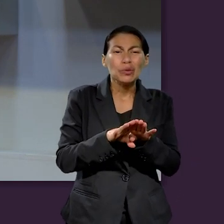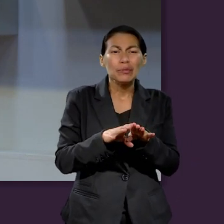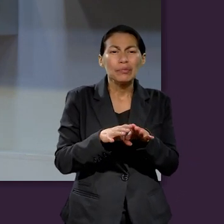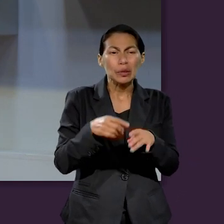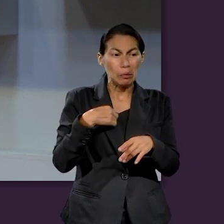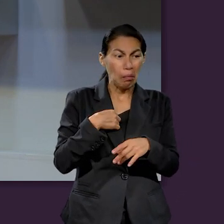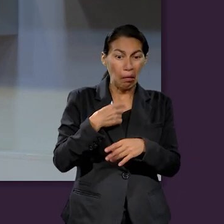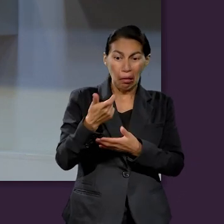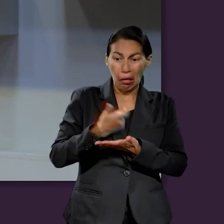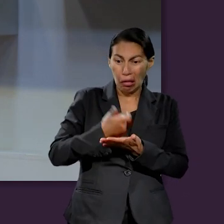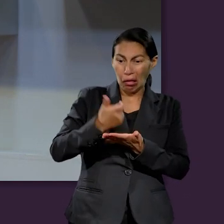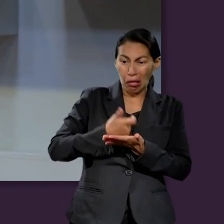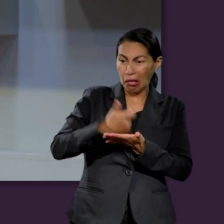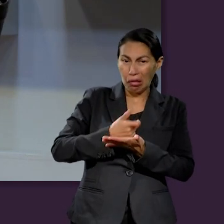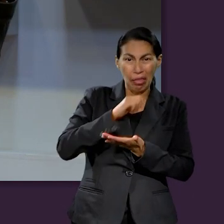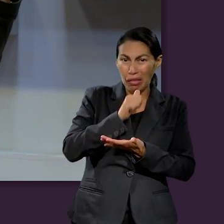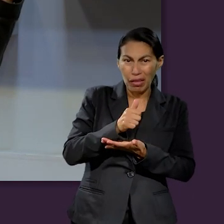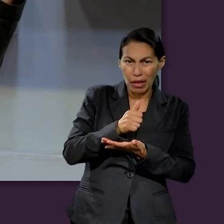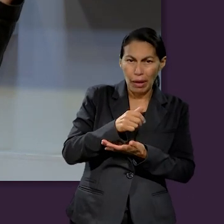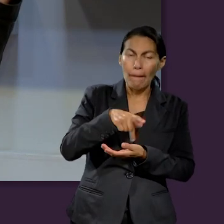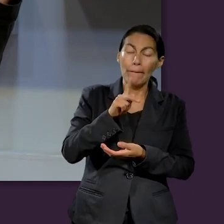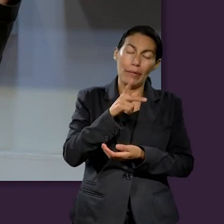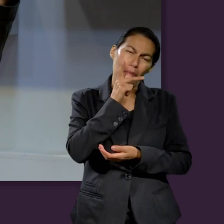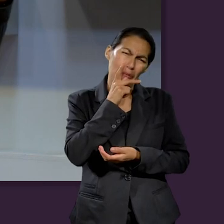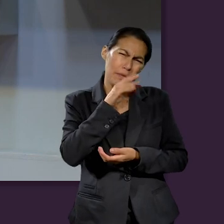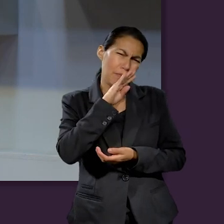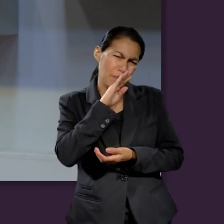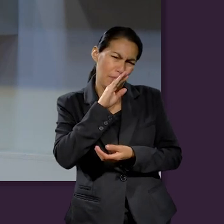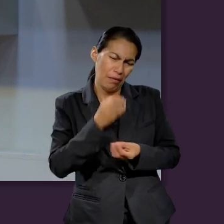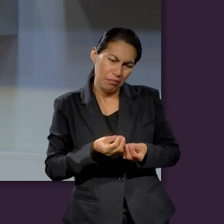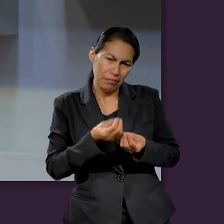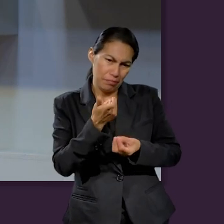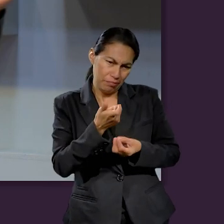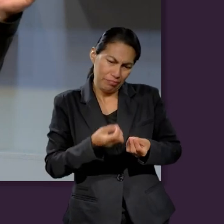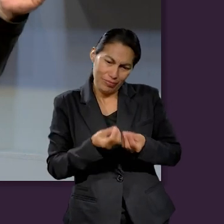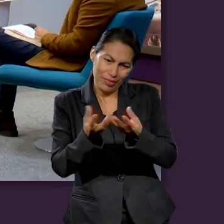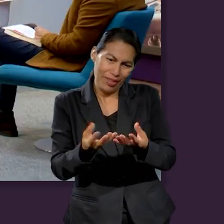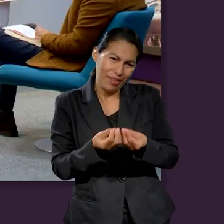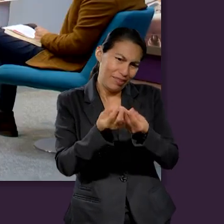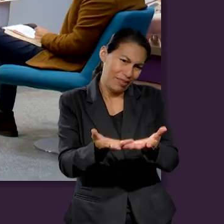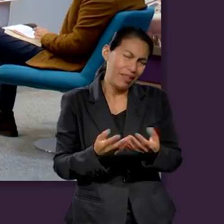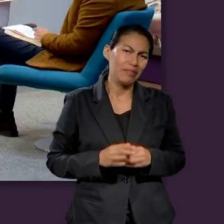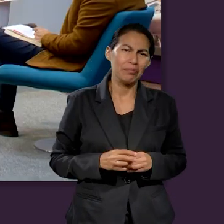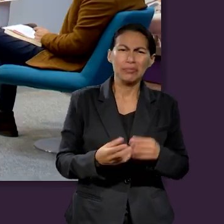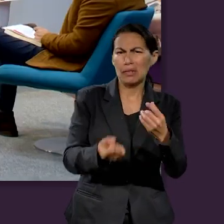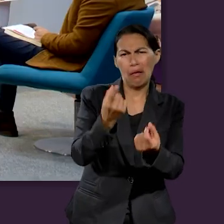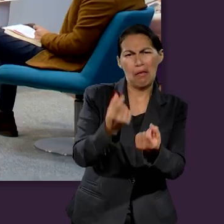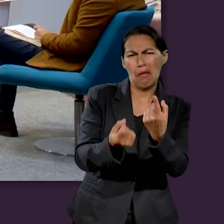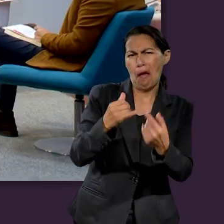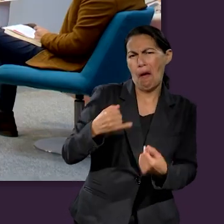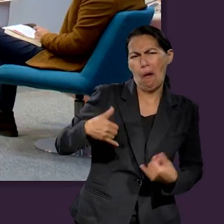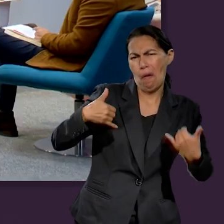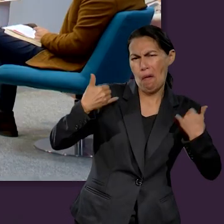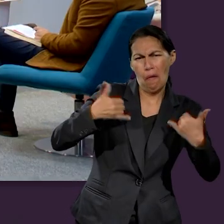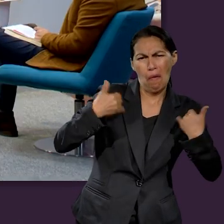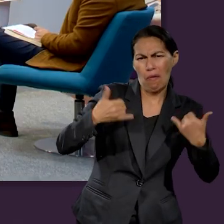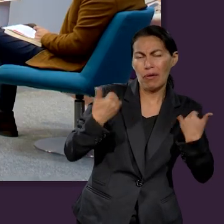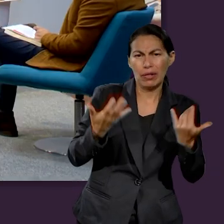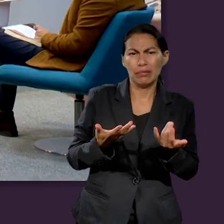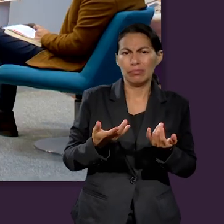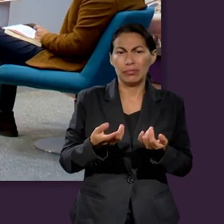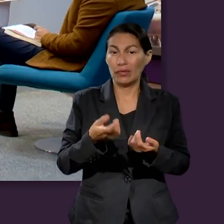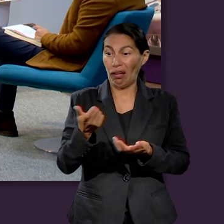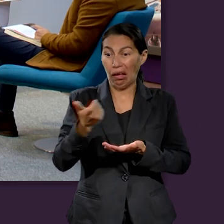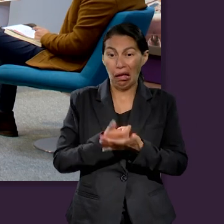lo mucho que reciben, ¿no? Porque no se trata quizás de la cantidad, sino cómo administro esa pequeña o esa gran cantidad de dinero que